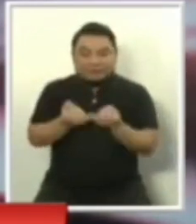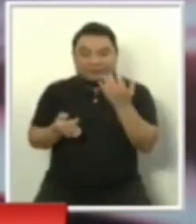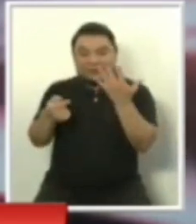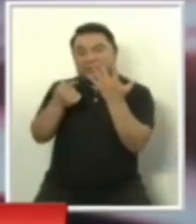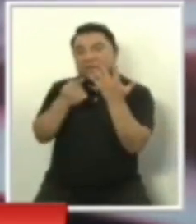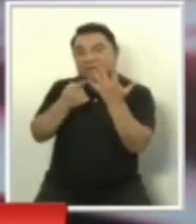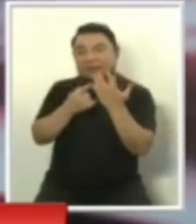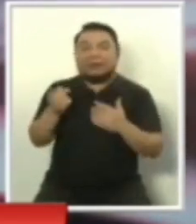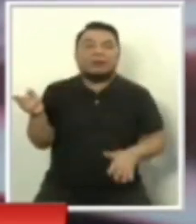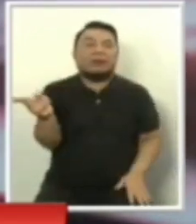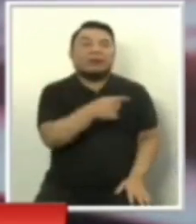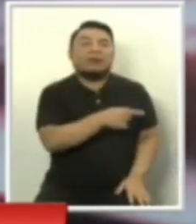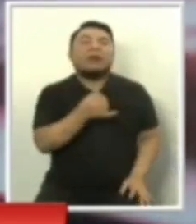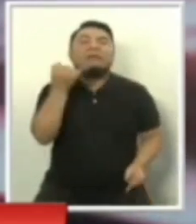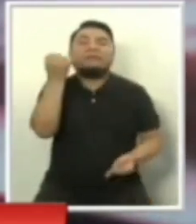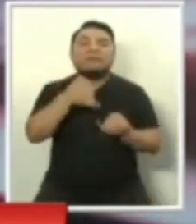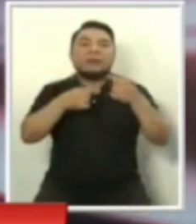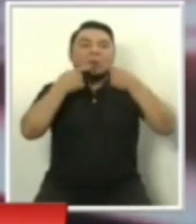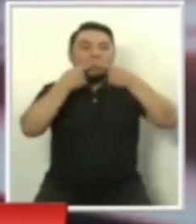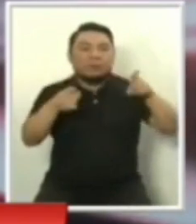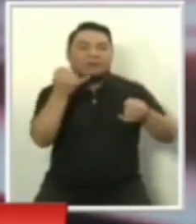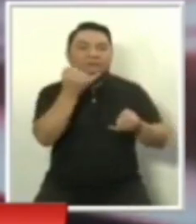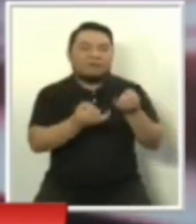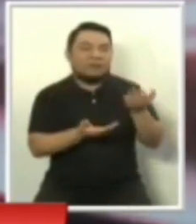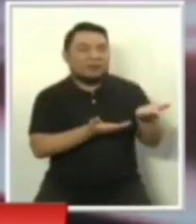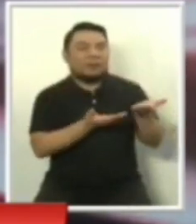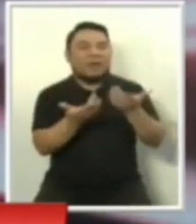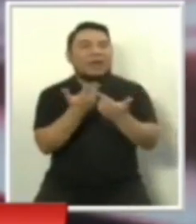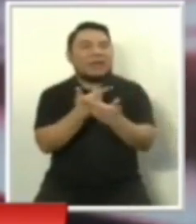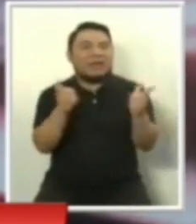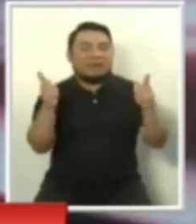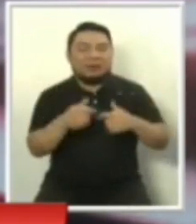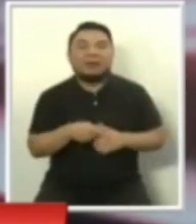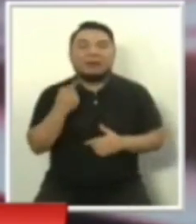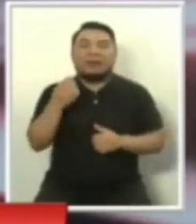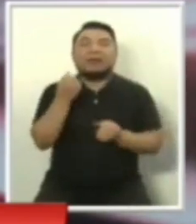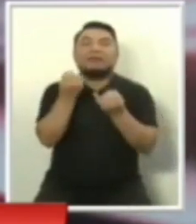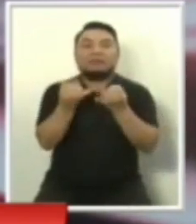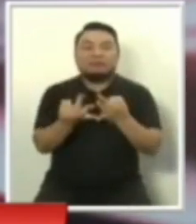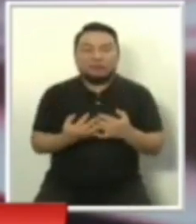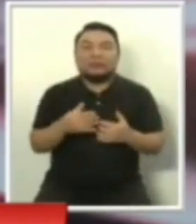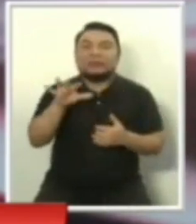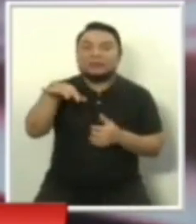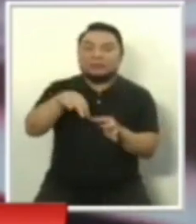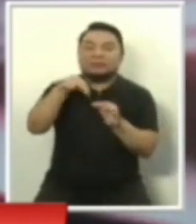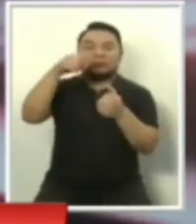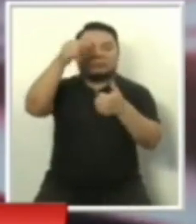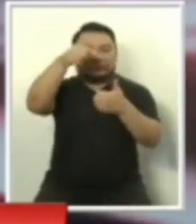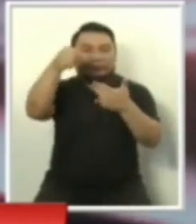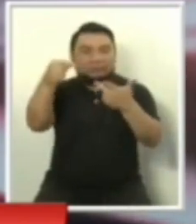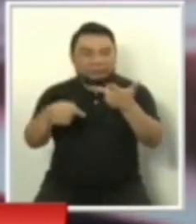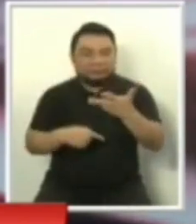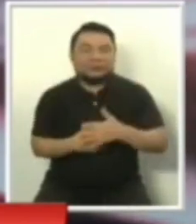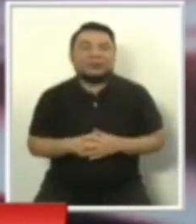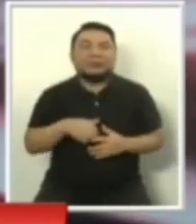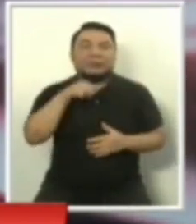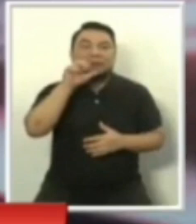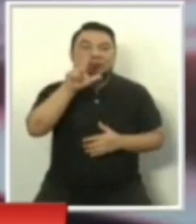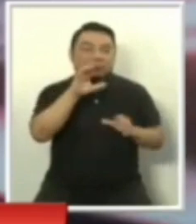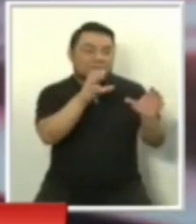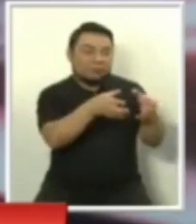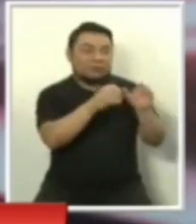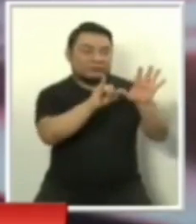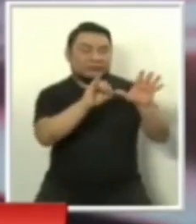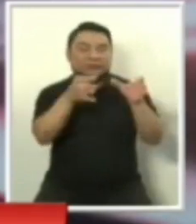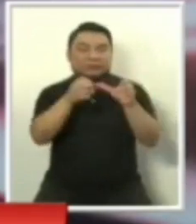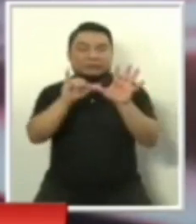un bloque de intervención final de cada uno, donde hemos sorteado el bloque de cada uno de estos seis para las tres fechas. Así ha sido